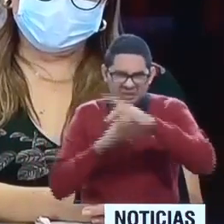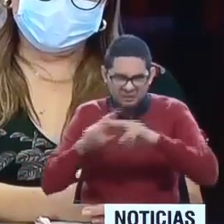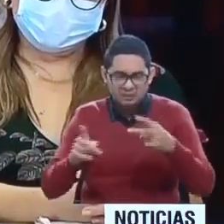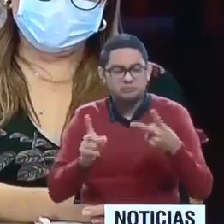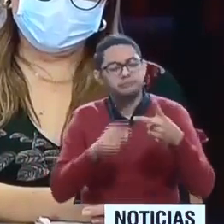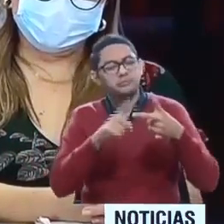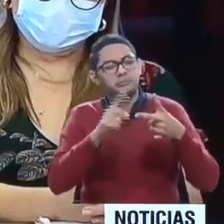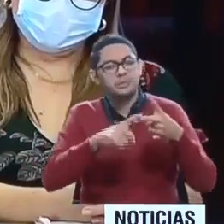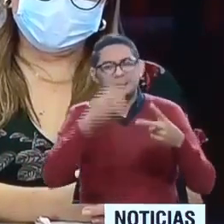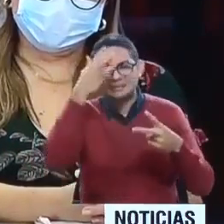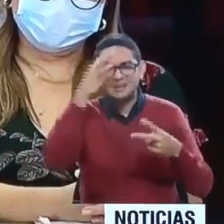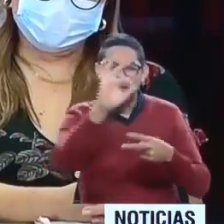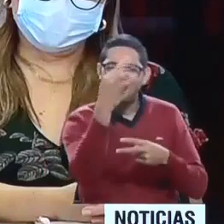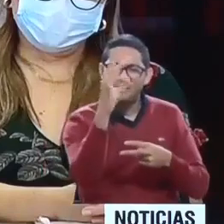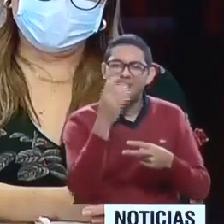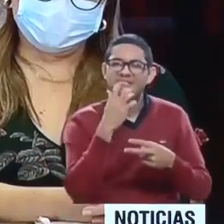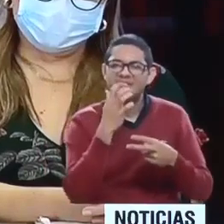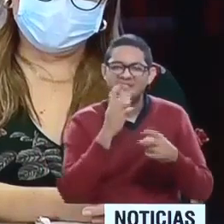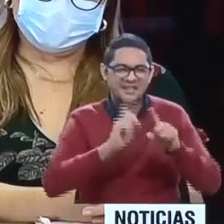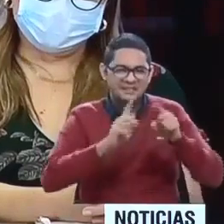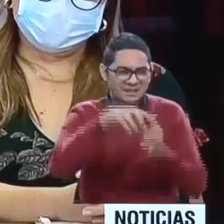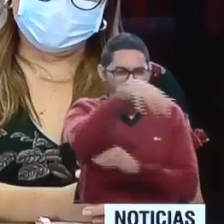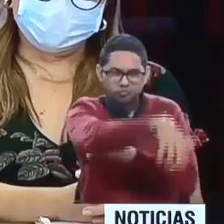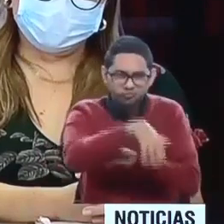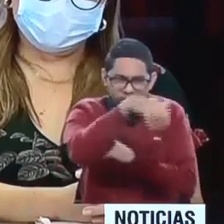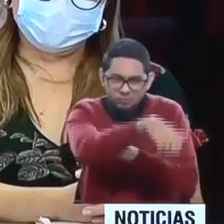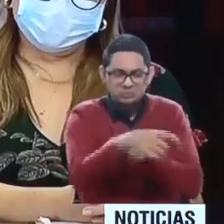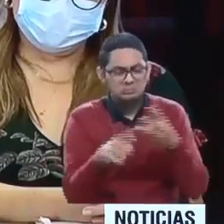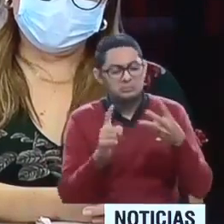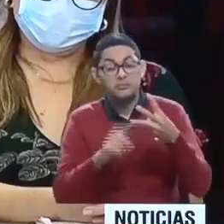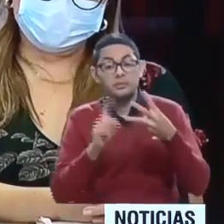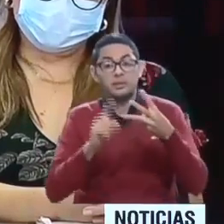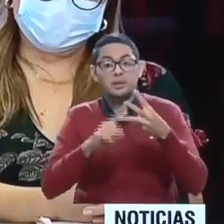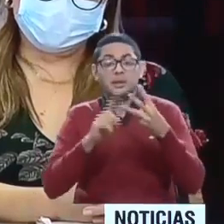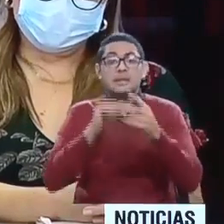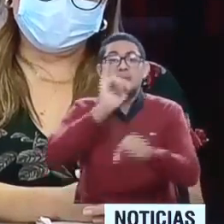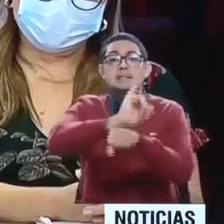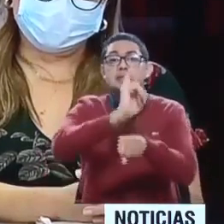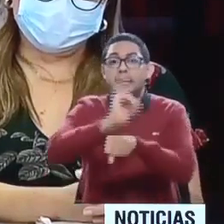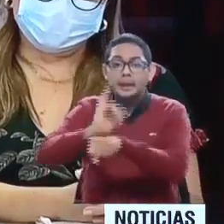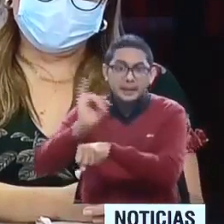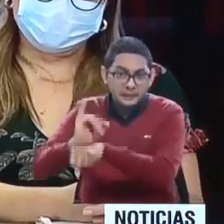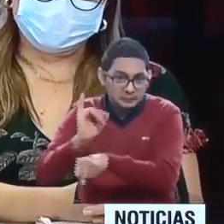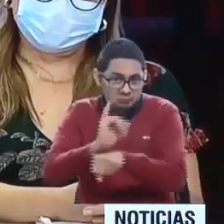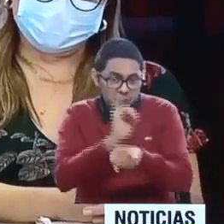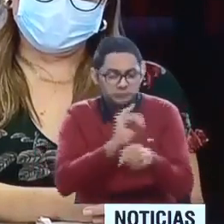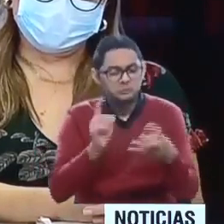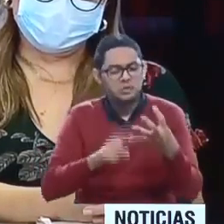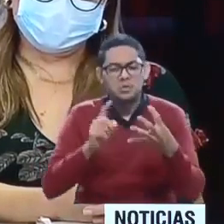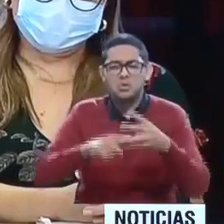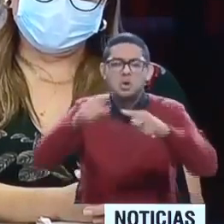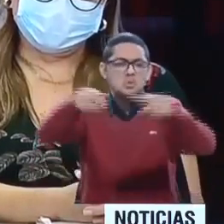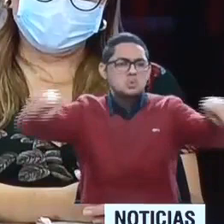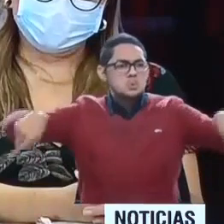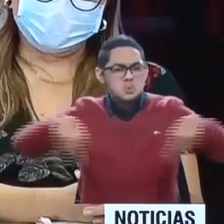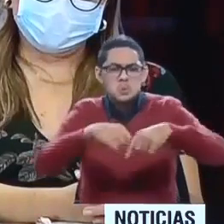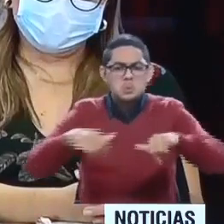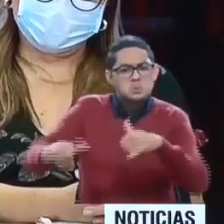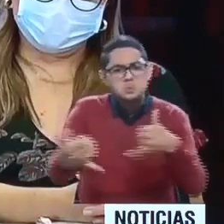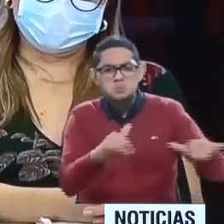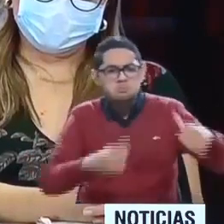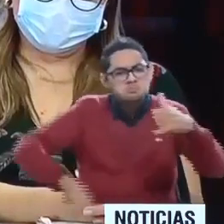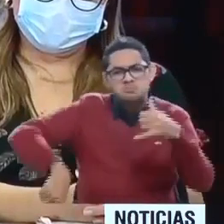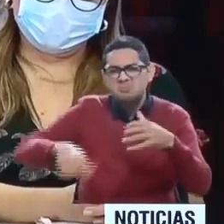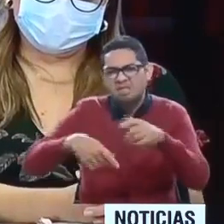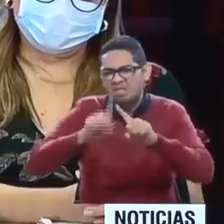no metálica, las áreas y lugares de culto, sociales y deportivas, solo a una